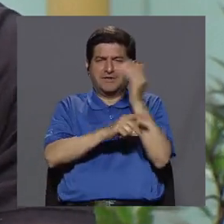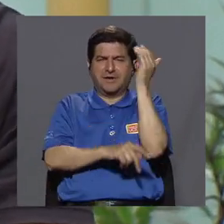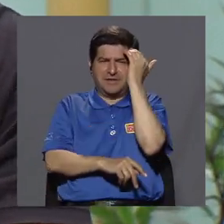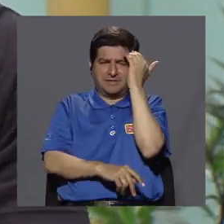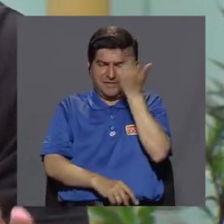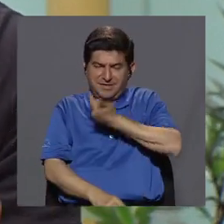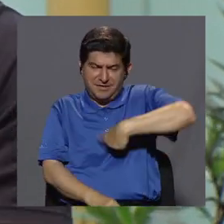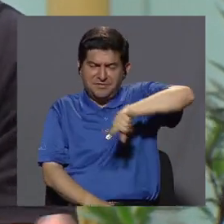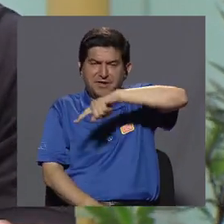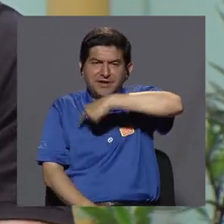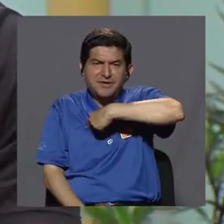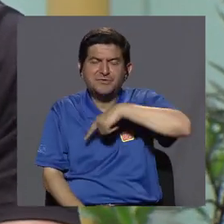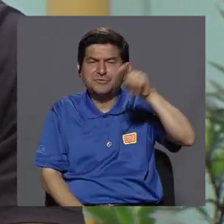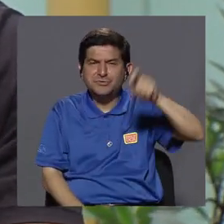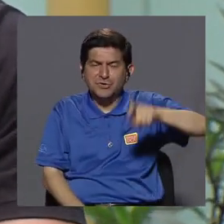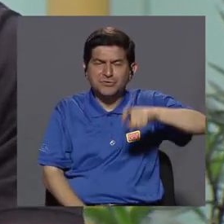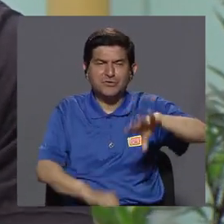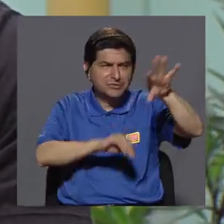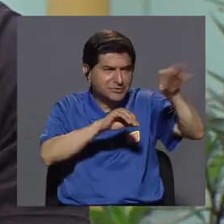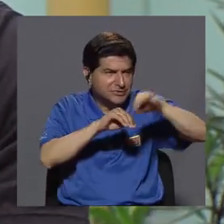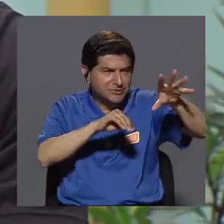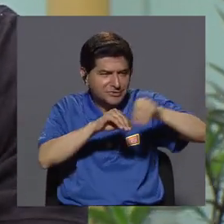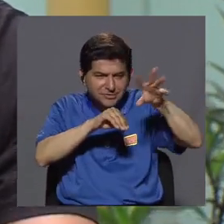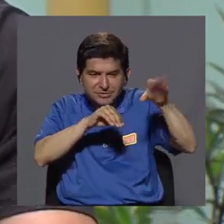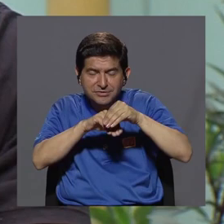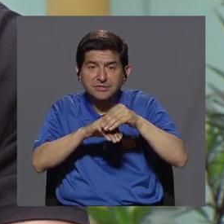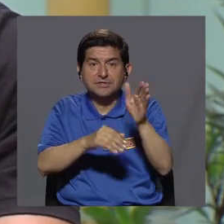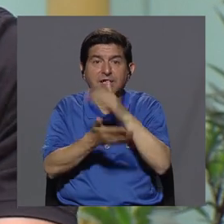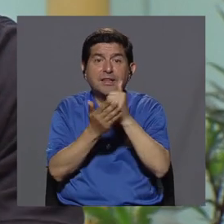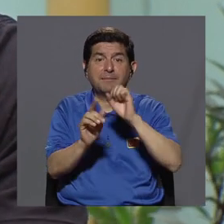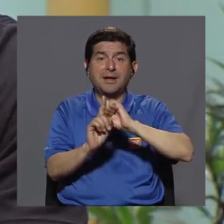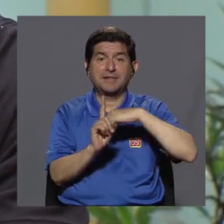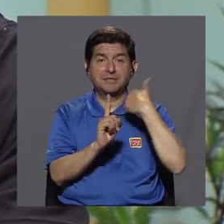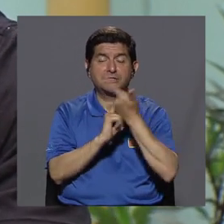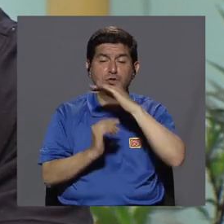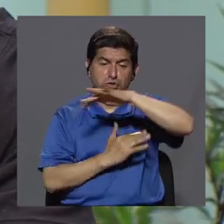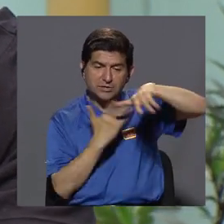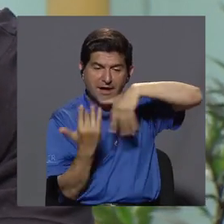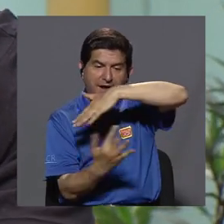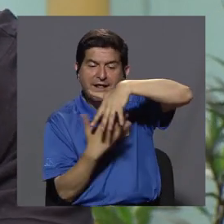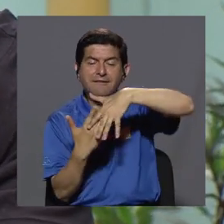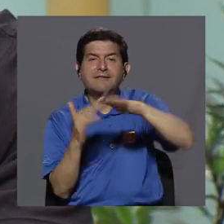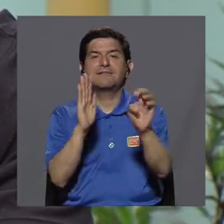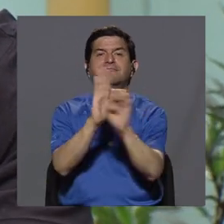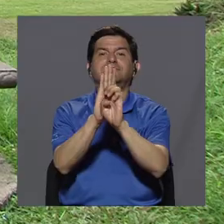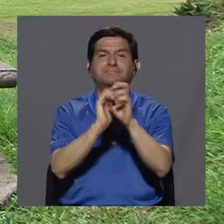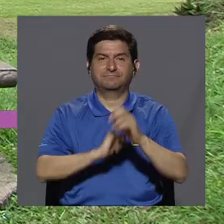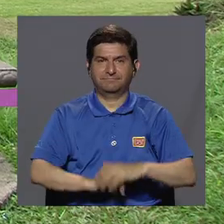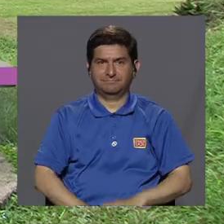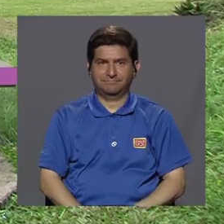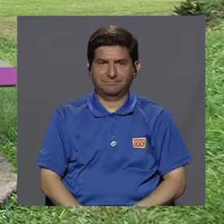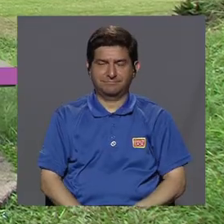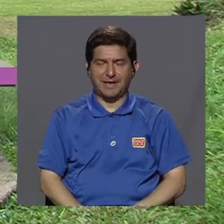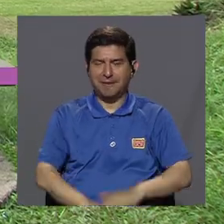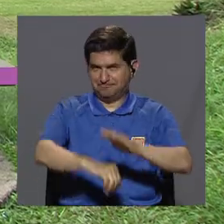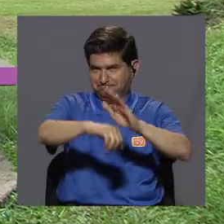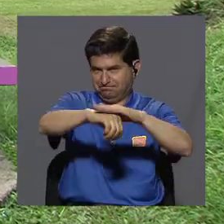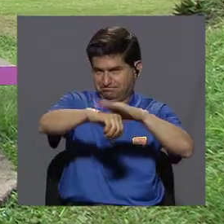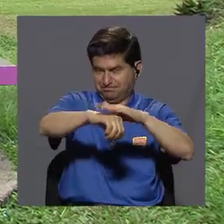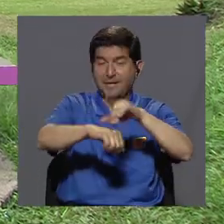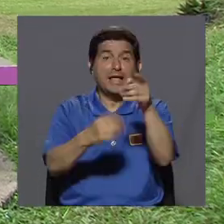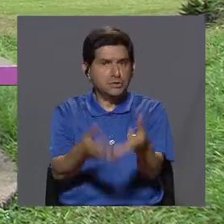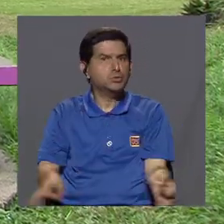esa reserva cognitiva que nosotros tenemos que ir, añadiendole, es la parte de la socialización. Por ejemplo...